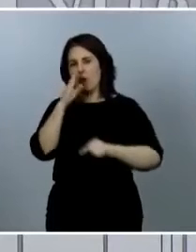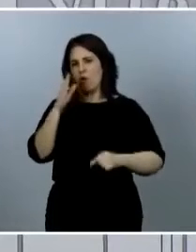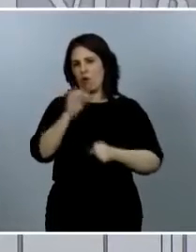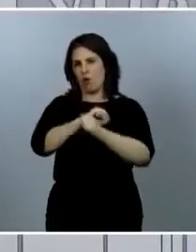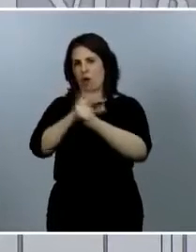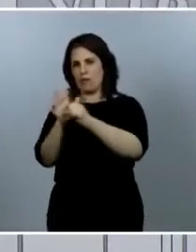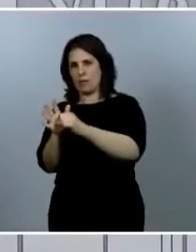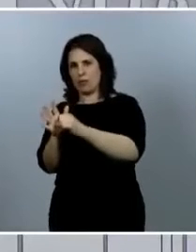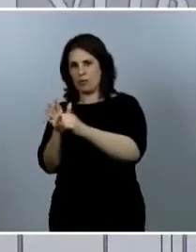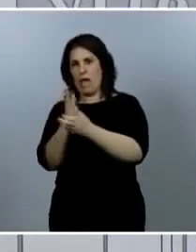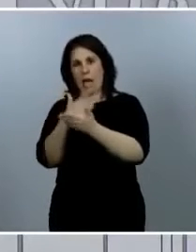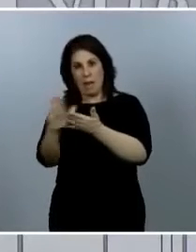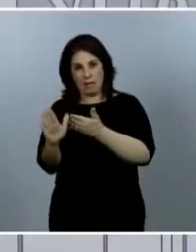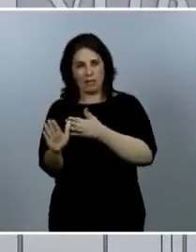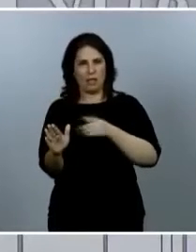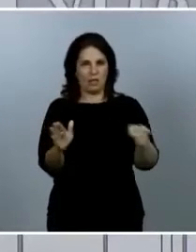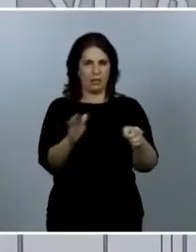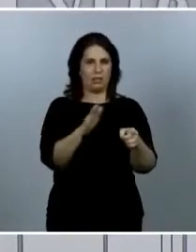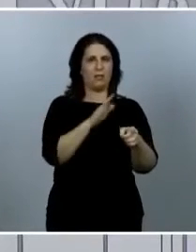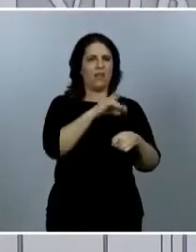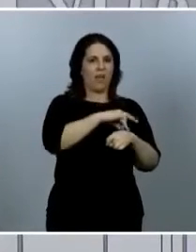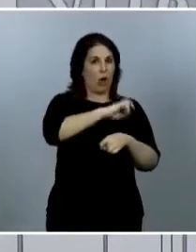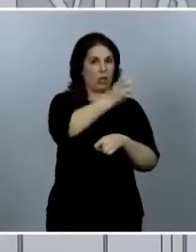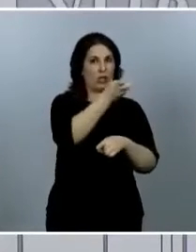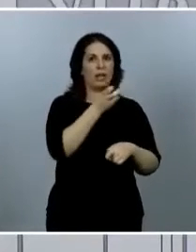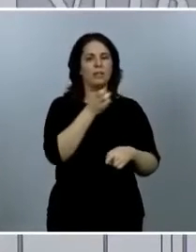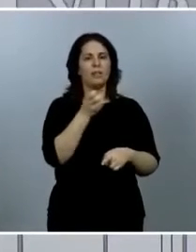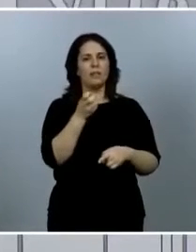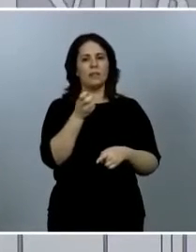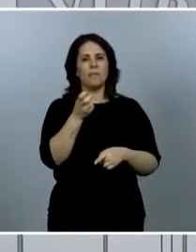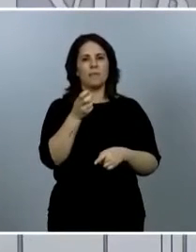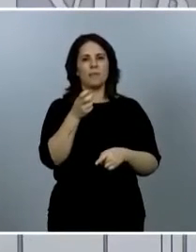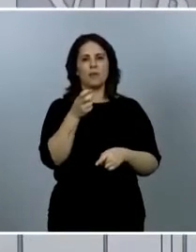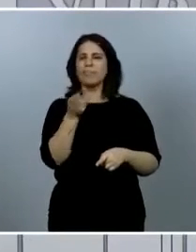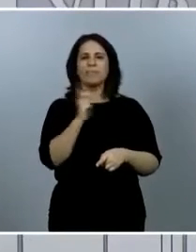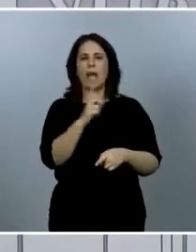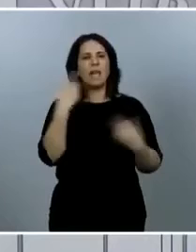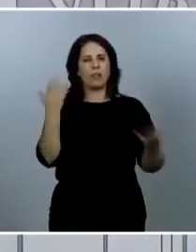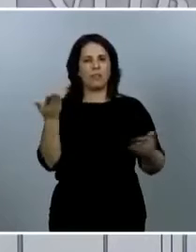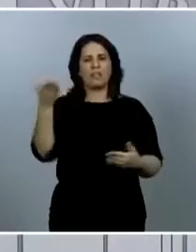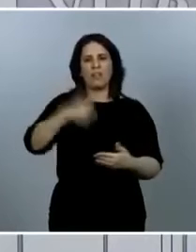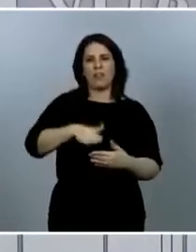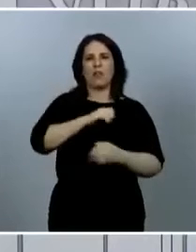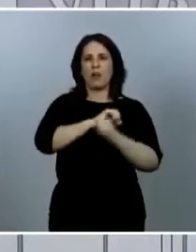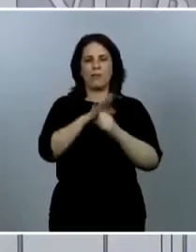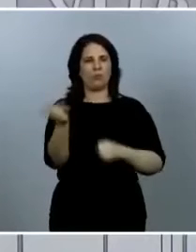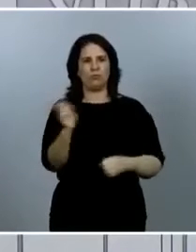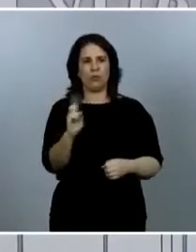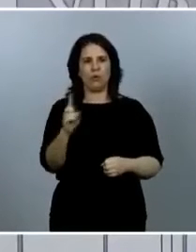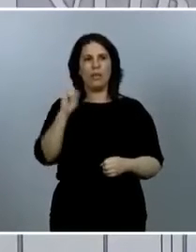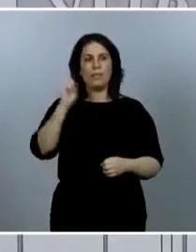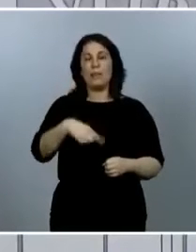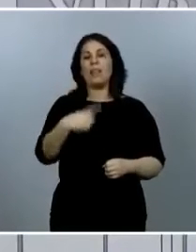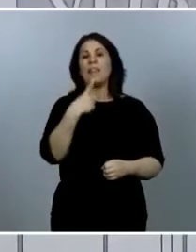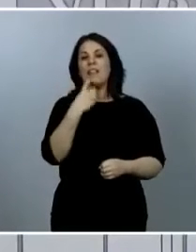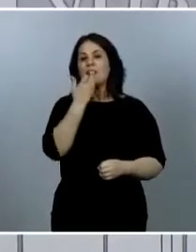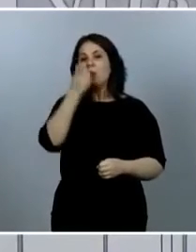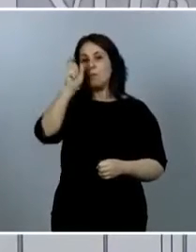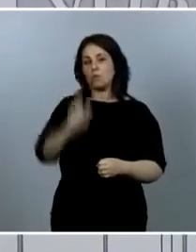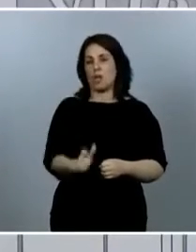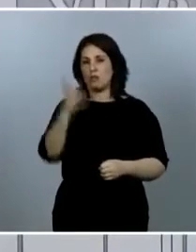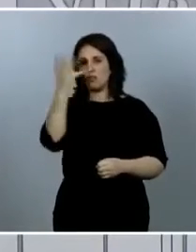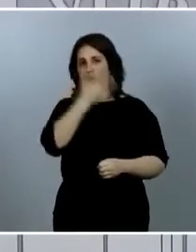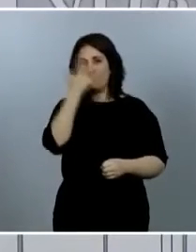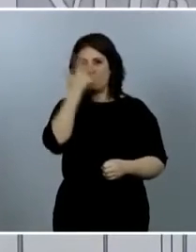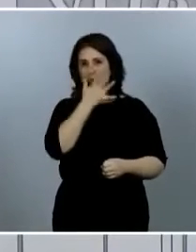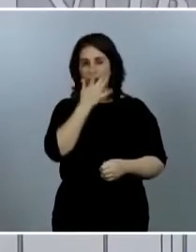por coronavirus se debe descartar como fallecido. También dice que si es una persona sospechosa que no tiene una enfermedad que